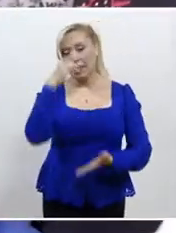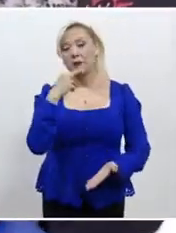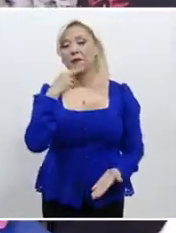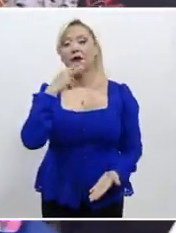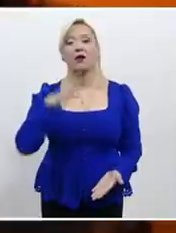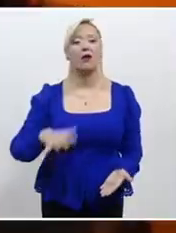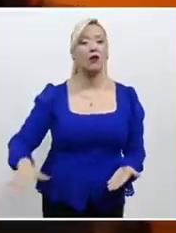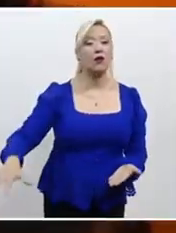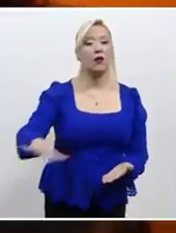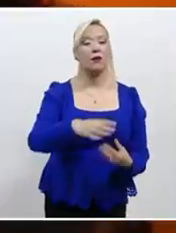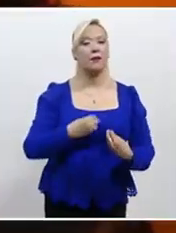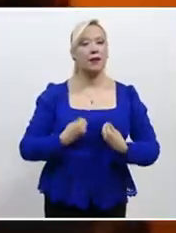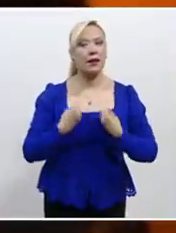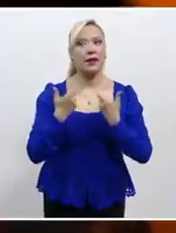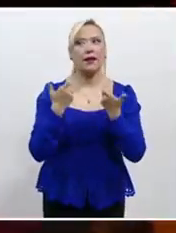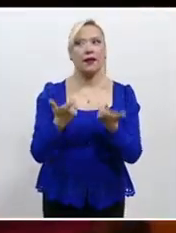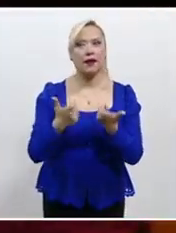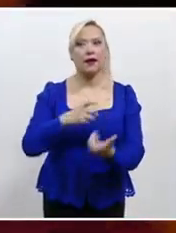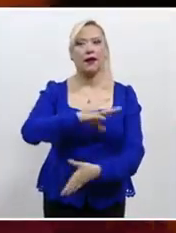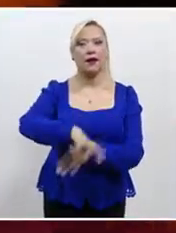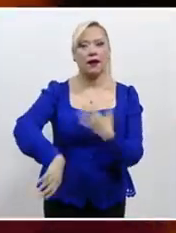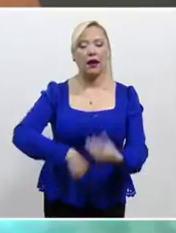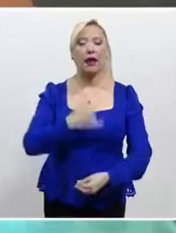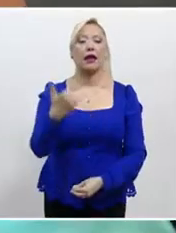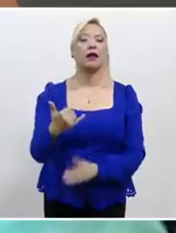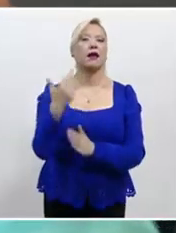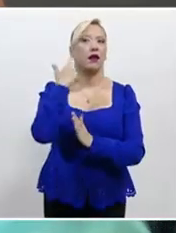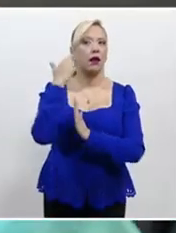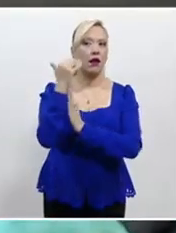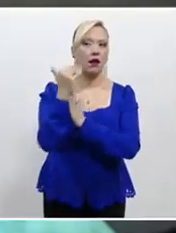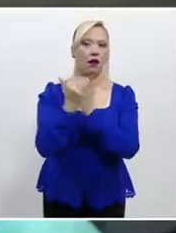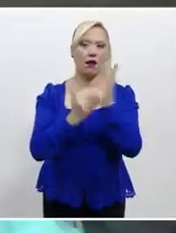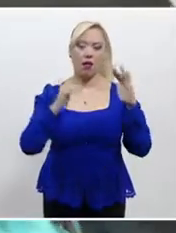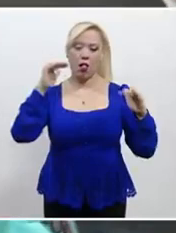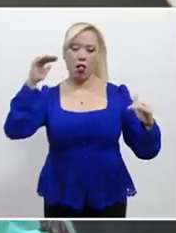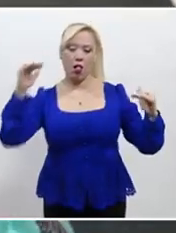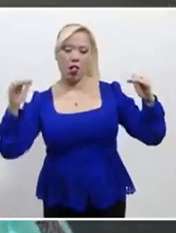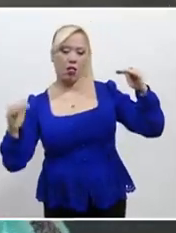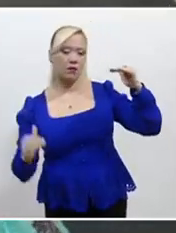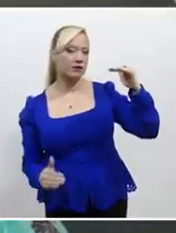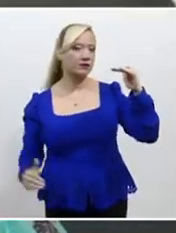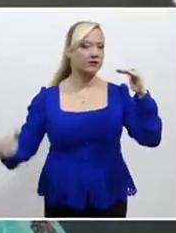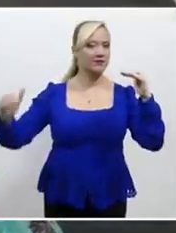entorno social y económico, además de que disminuirá la brecha de género.